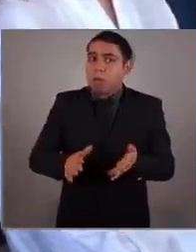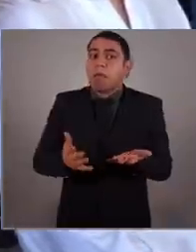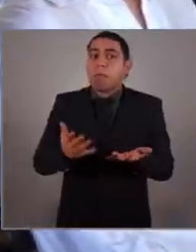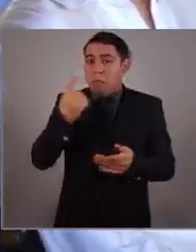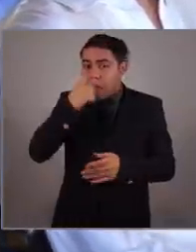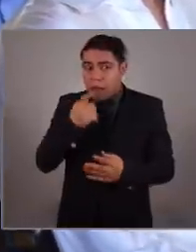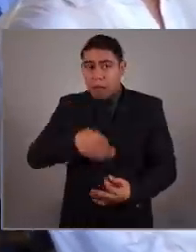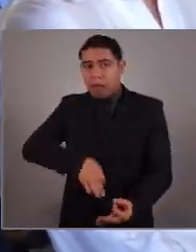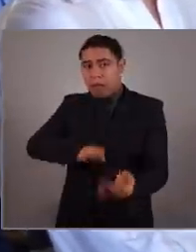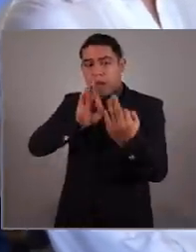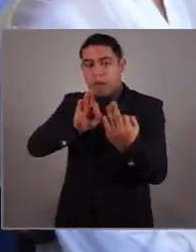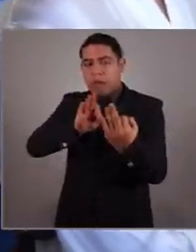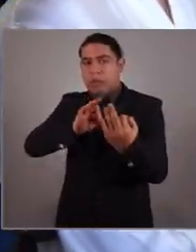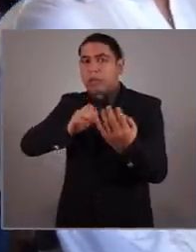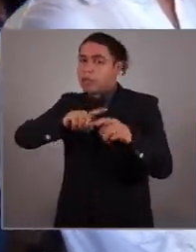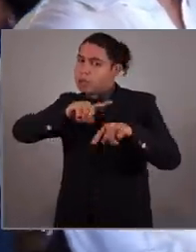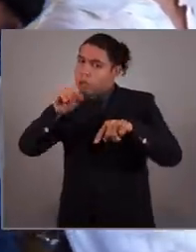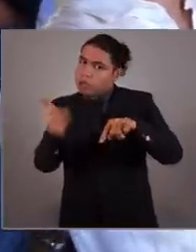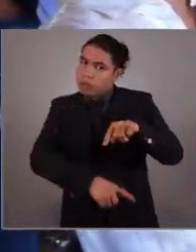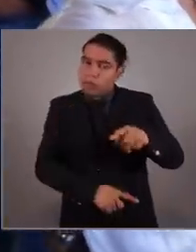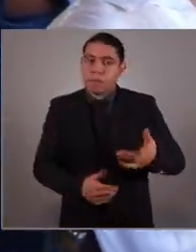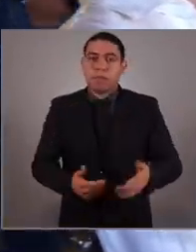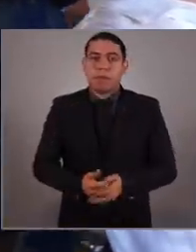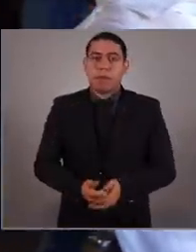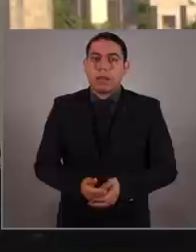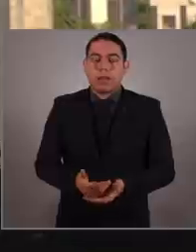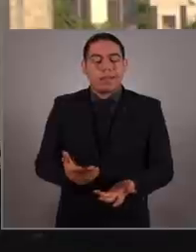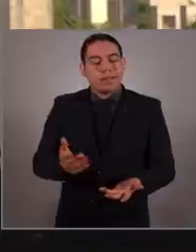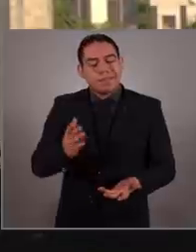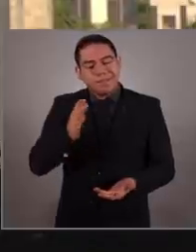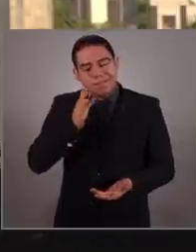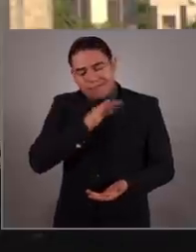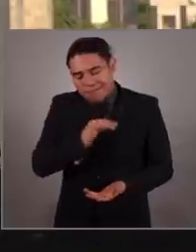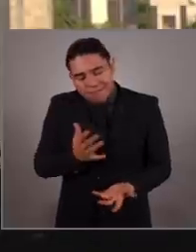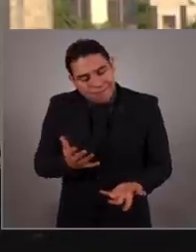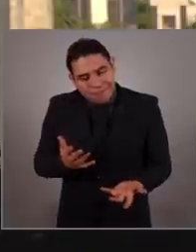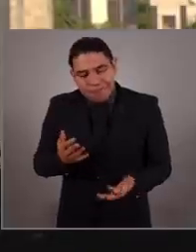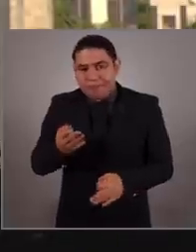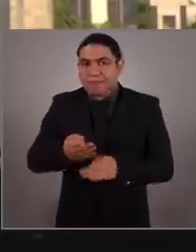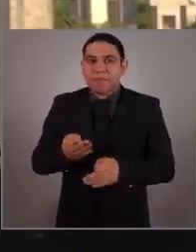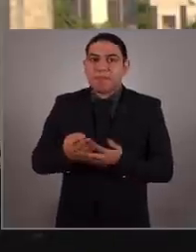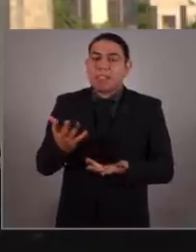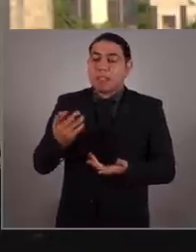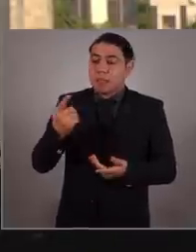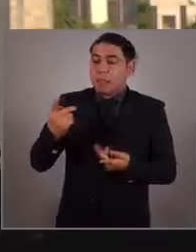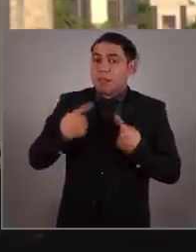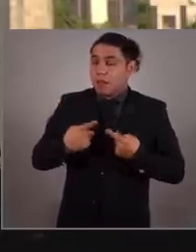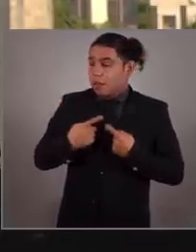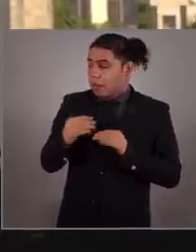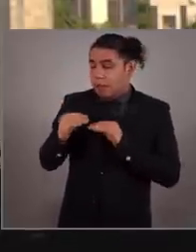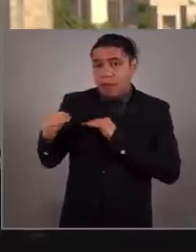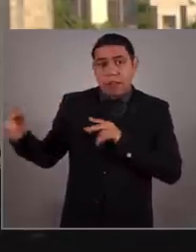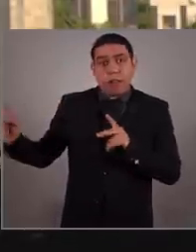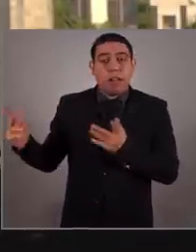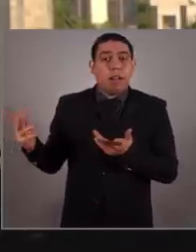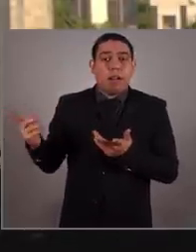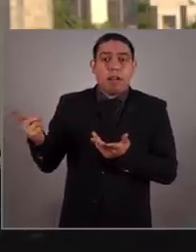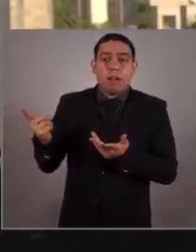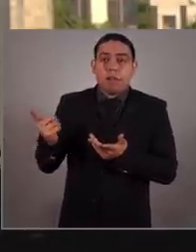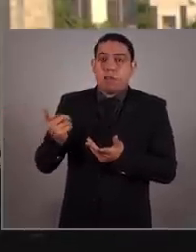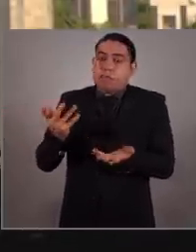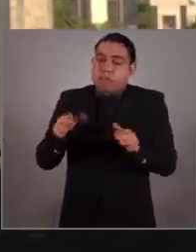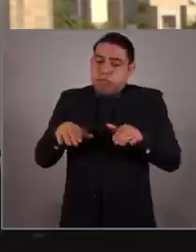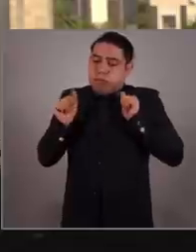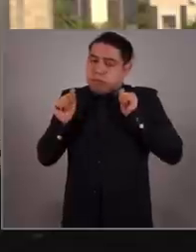adelante, enfrentarlo y desterrarlo. Desafortunadamente, muchos de mis contemporáneos